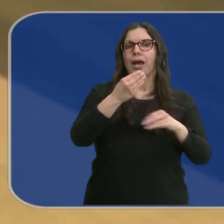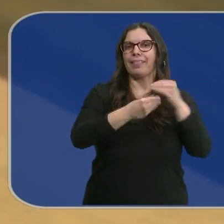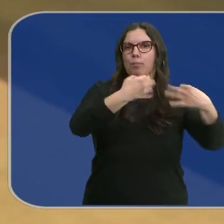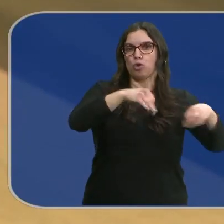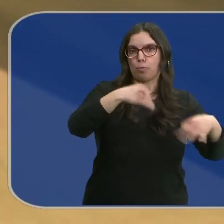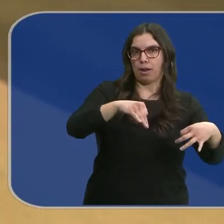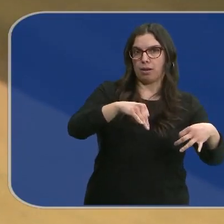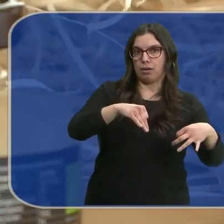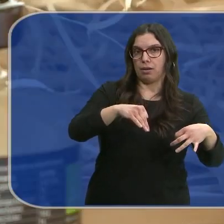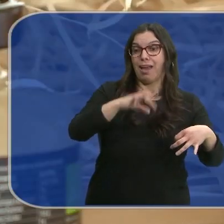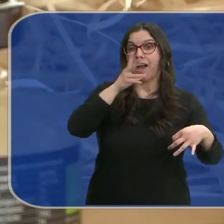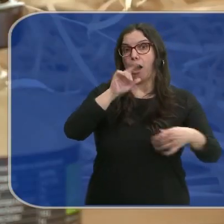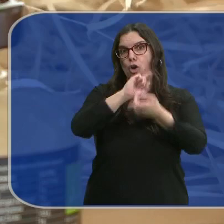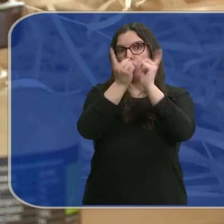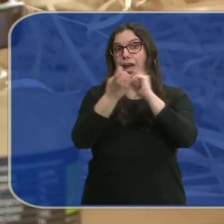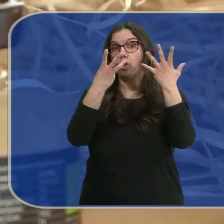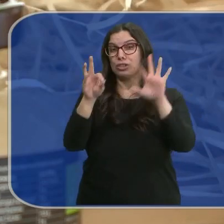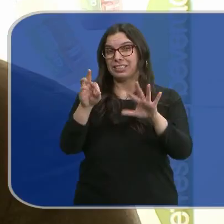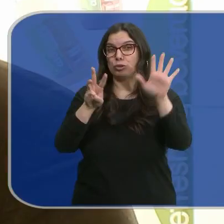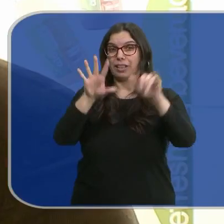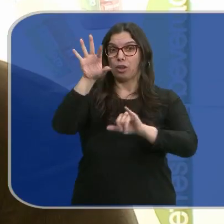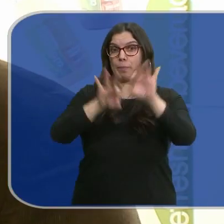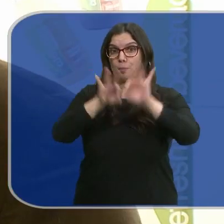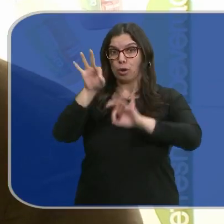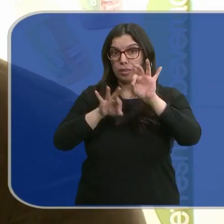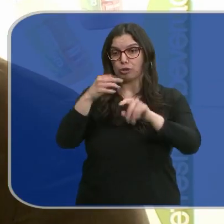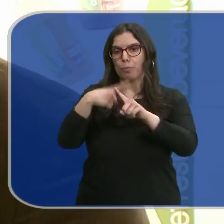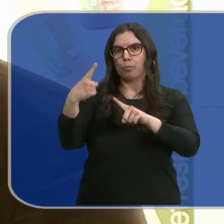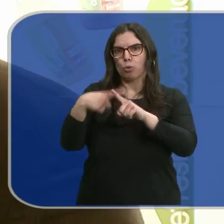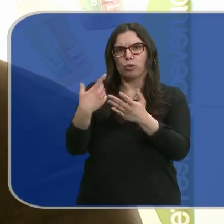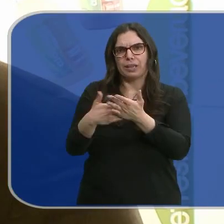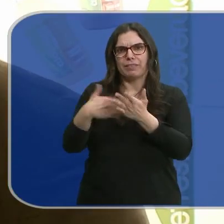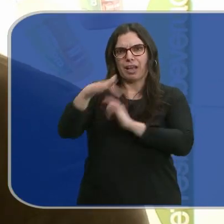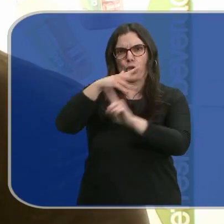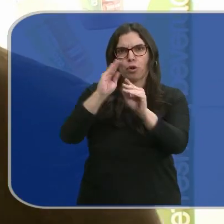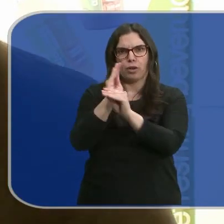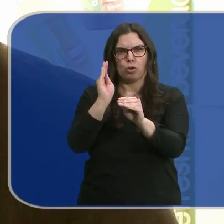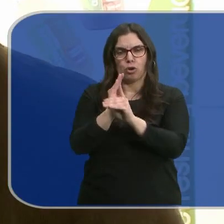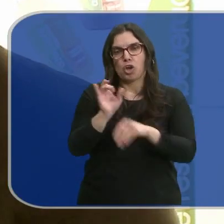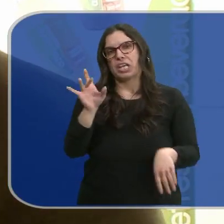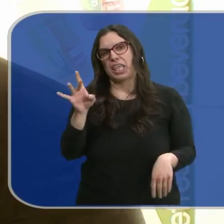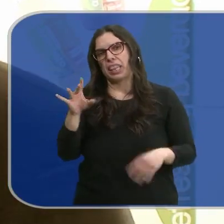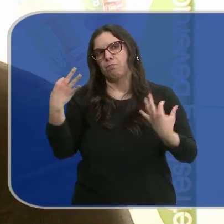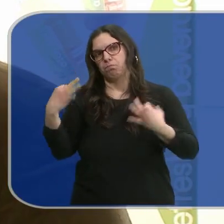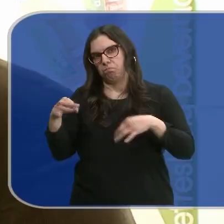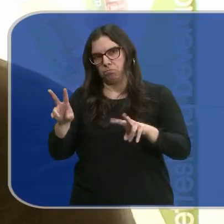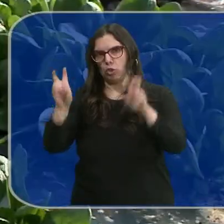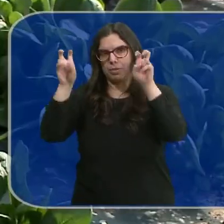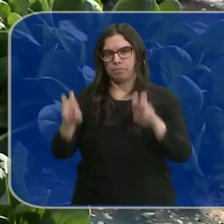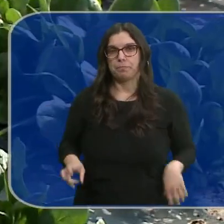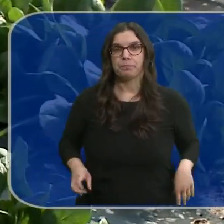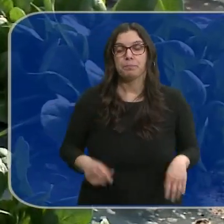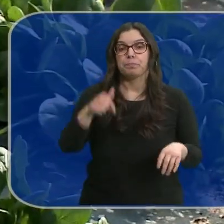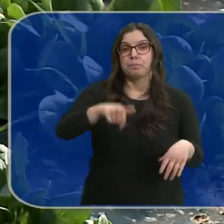y ahora en cambio tendríamos aproximadamente un 80-85% de productos certificados como ecológico y un 15% que tendría que dar como producto